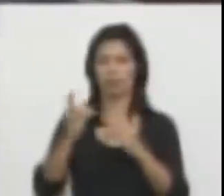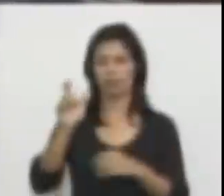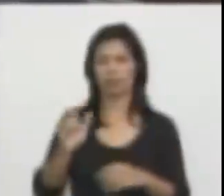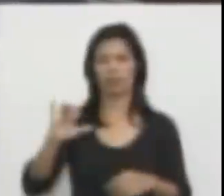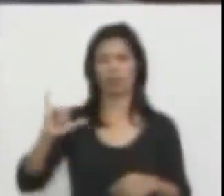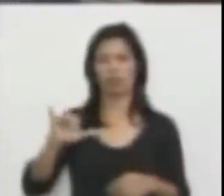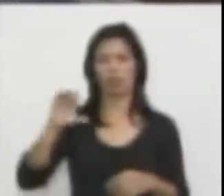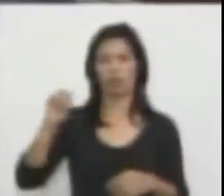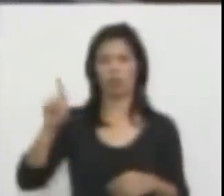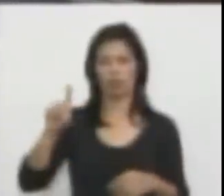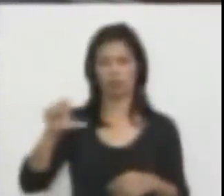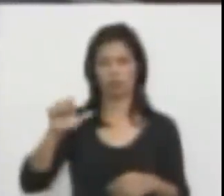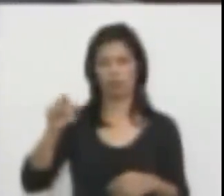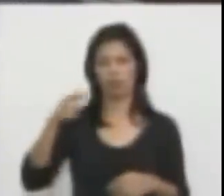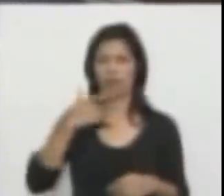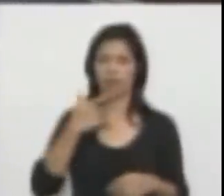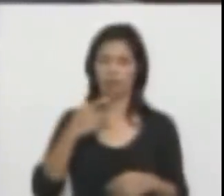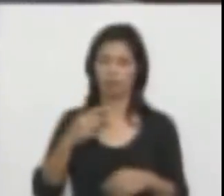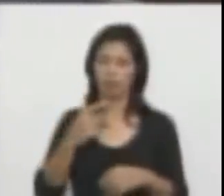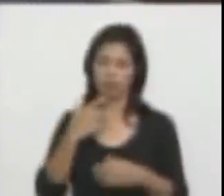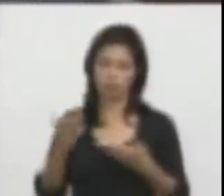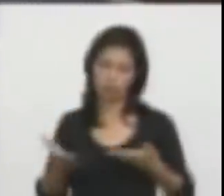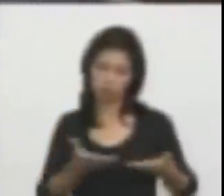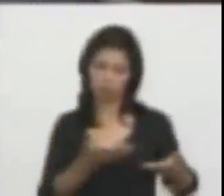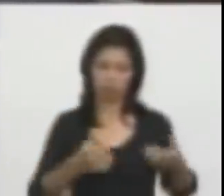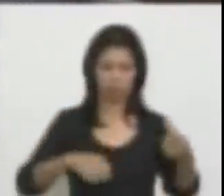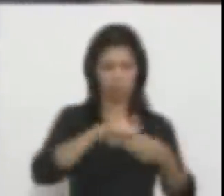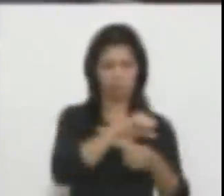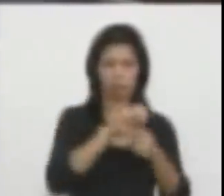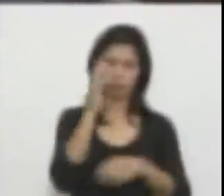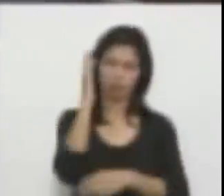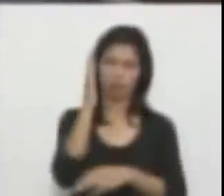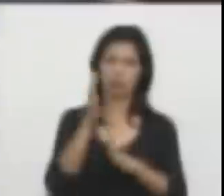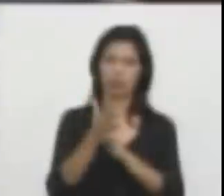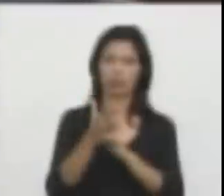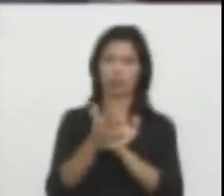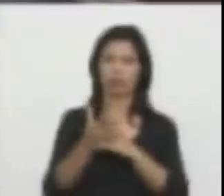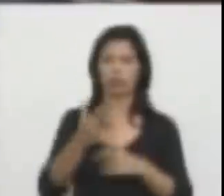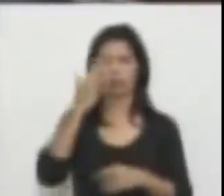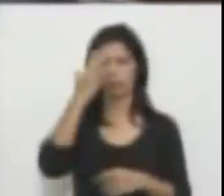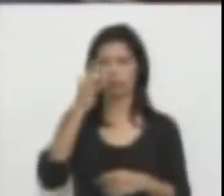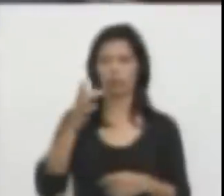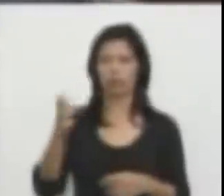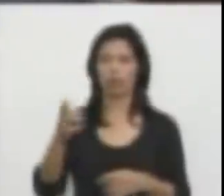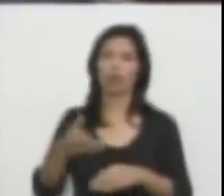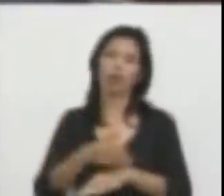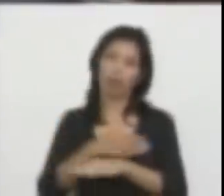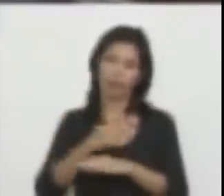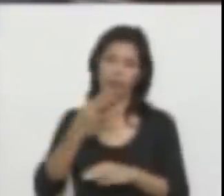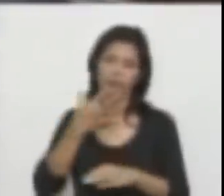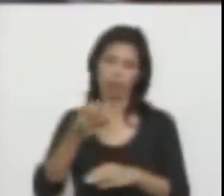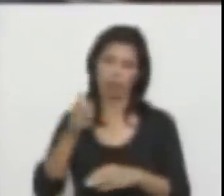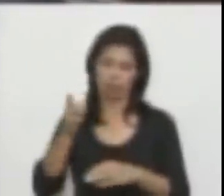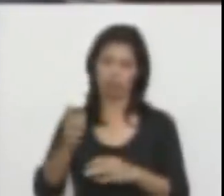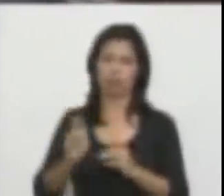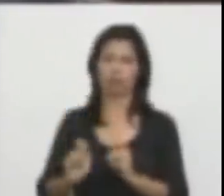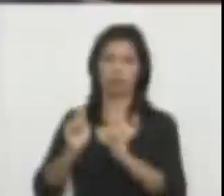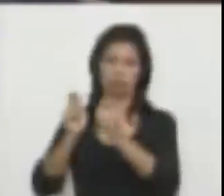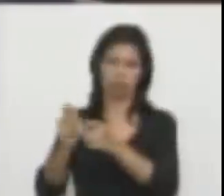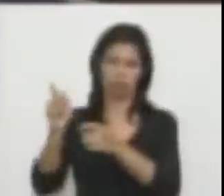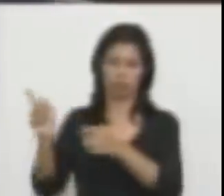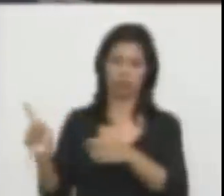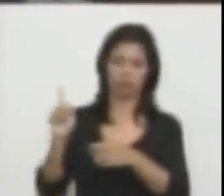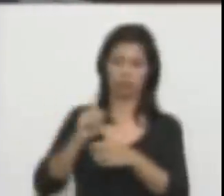por permitirme intervenir cuando él había sido escogido para comenzar